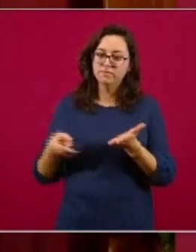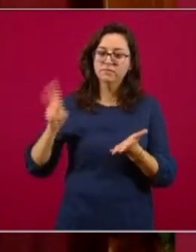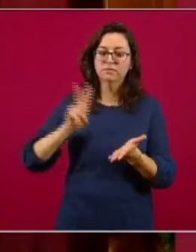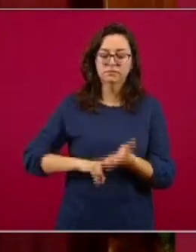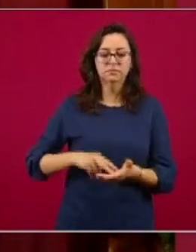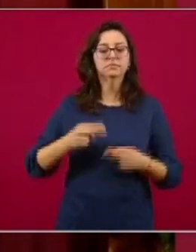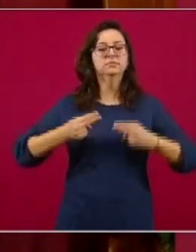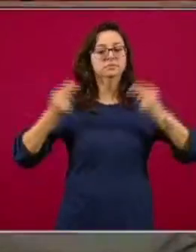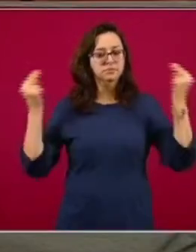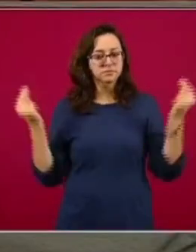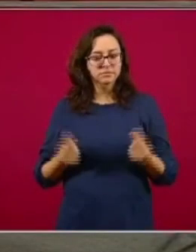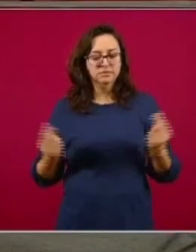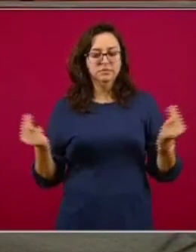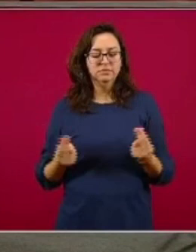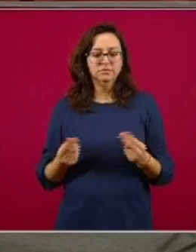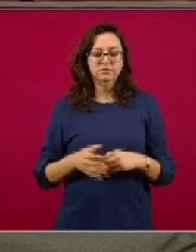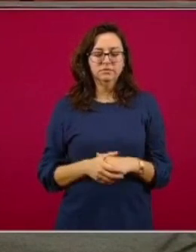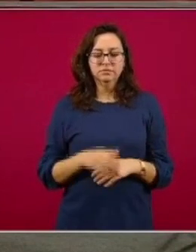La siguiente, por favor.